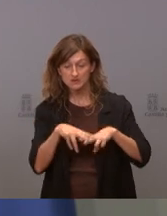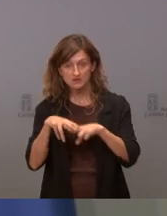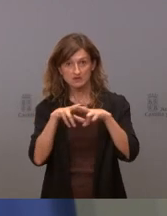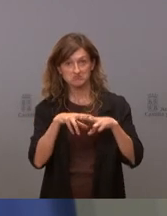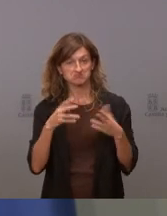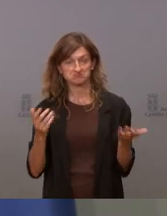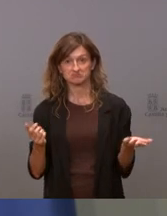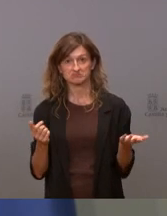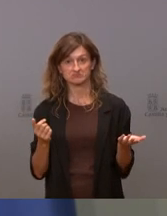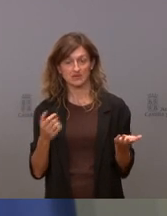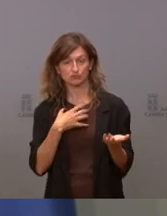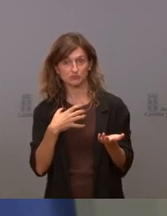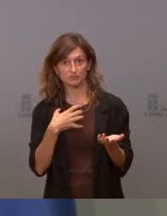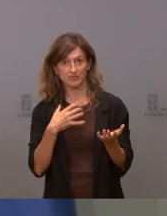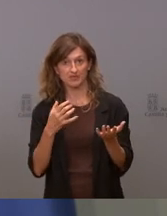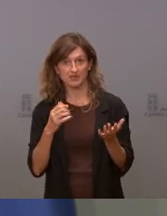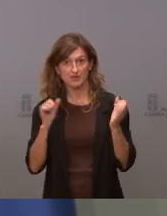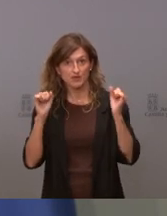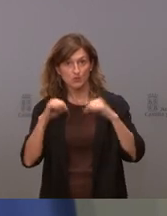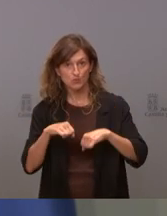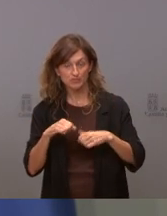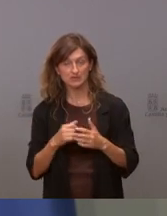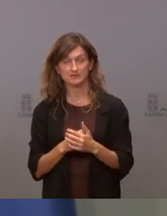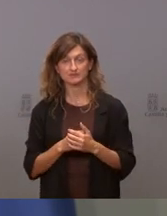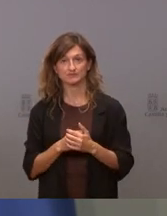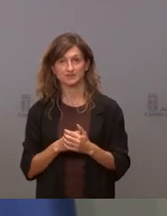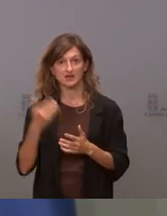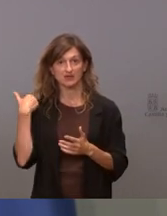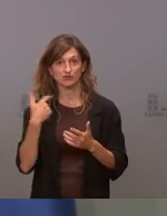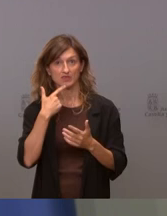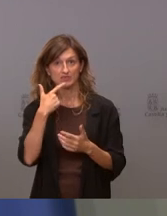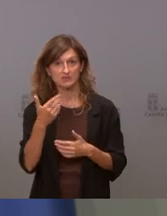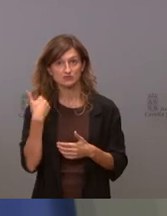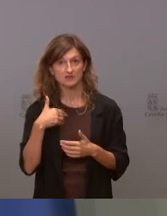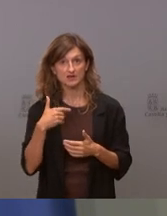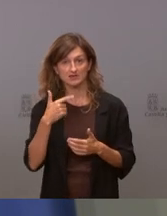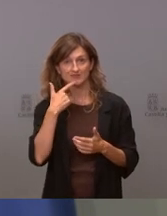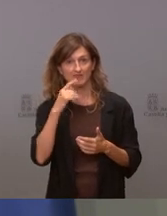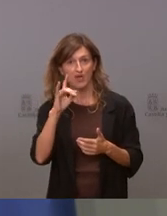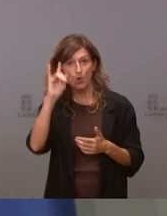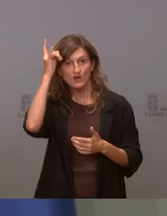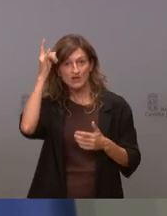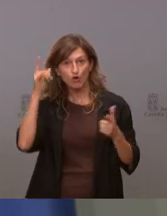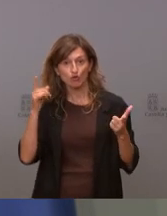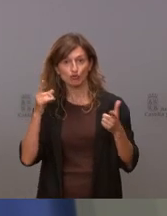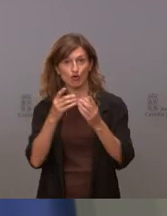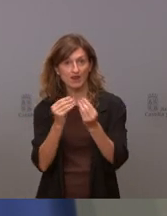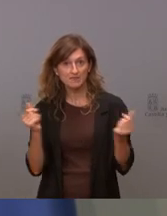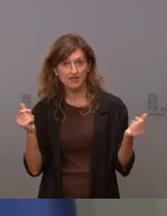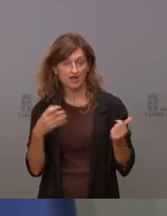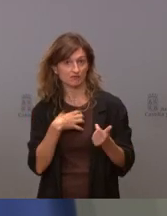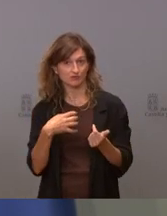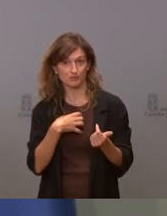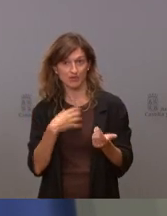cumplimiento, porque no podemos dar cumplimiento, lo dije el otro día, a la eliminación de los unicornios, aunque me lo pida más